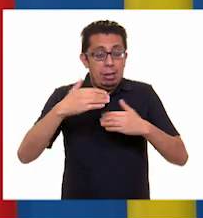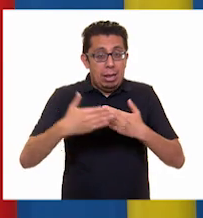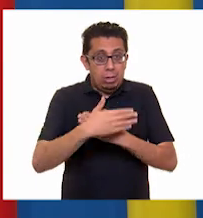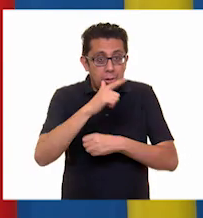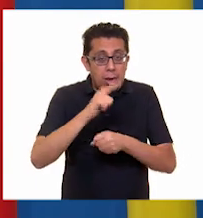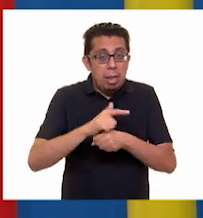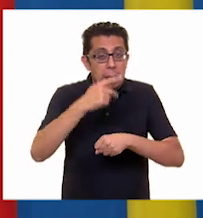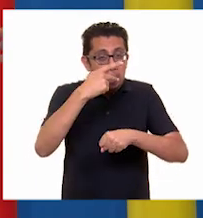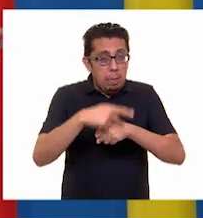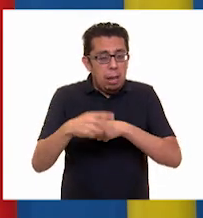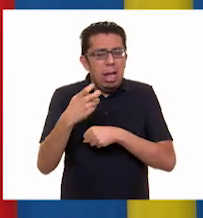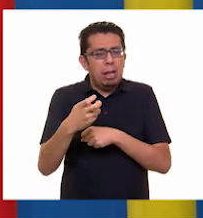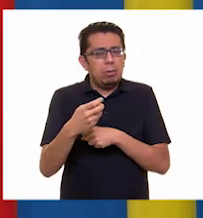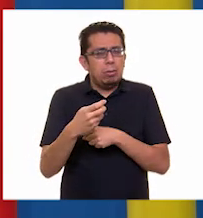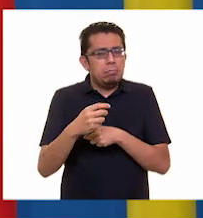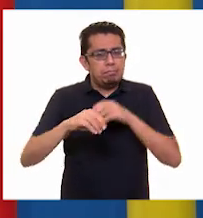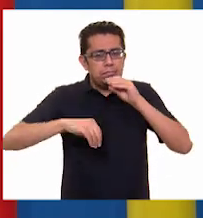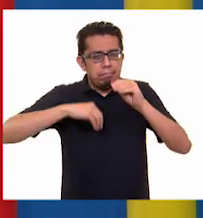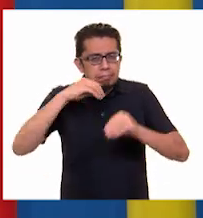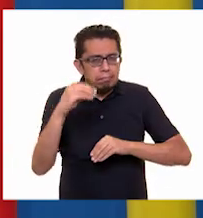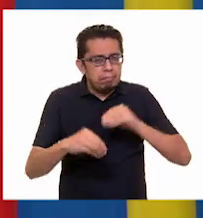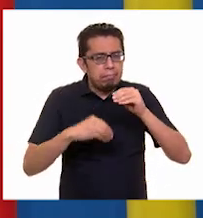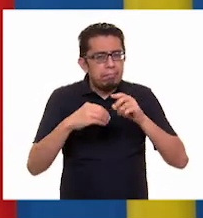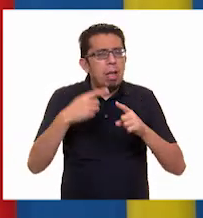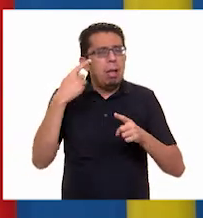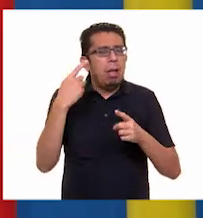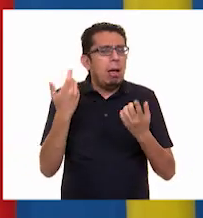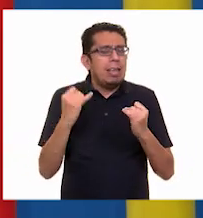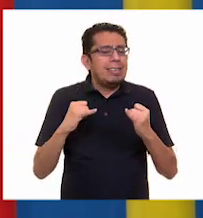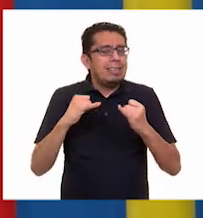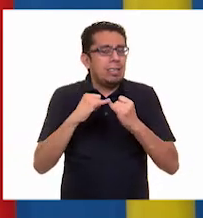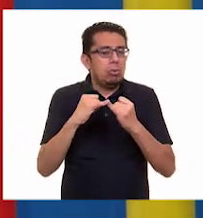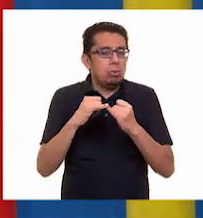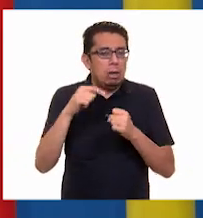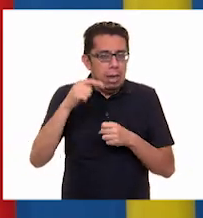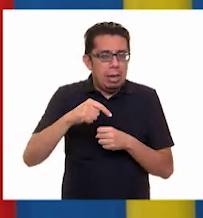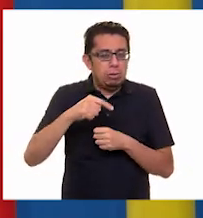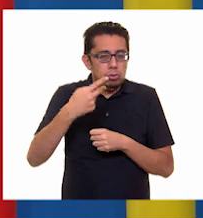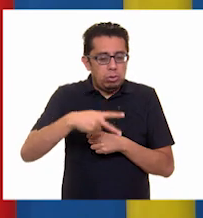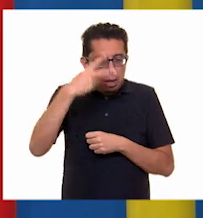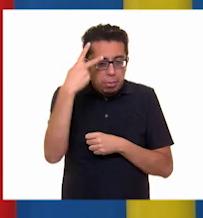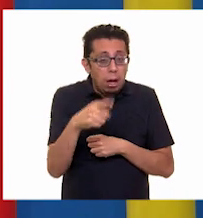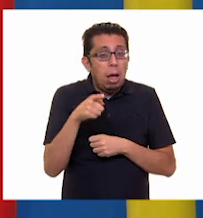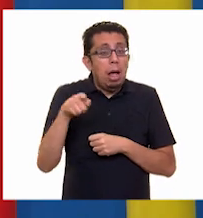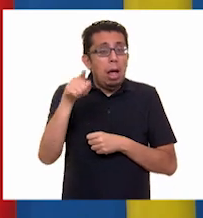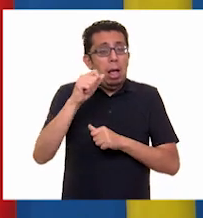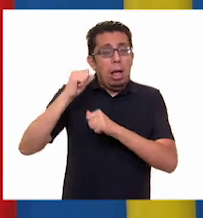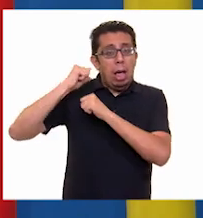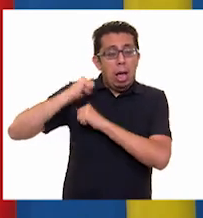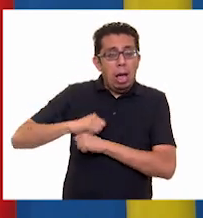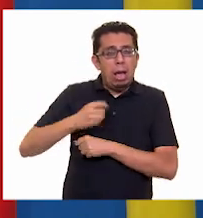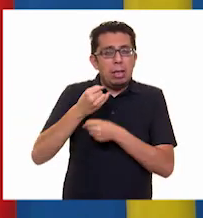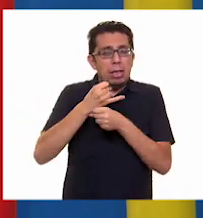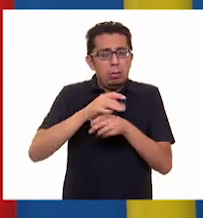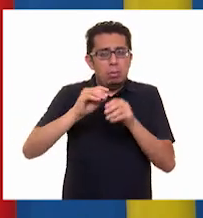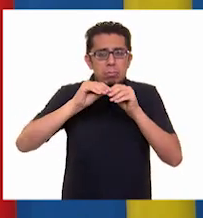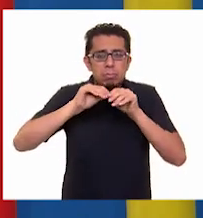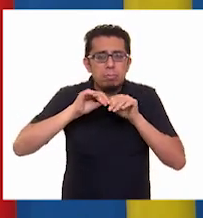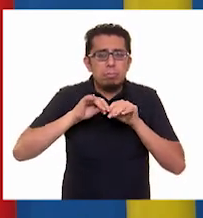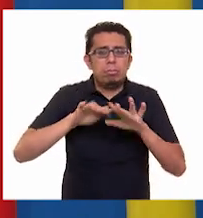es una herramienta elaborada por la institución de nuestro país que se encarga precisamente de difundir información